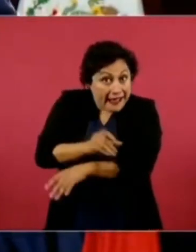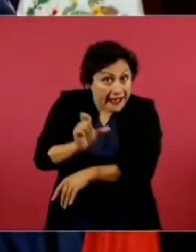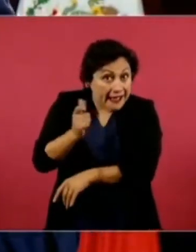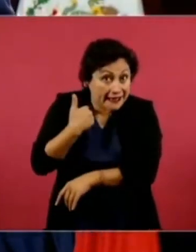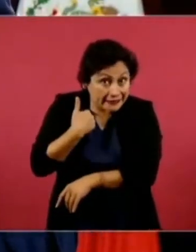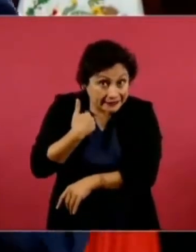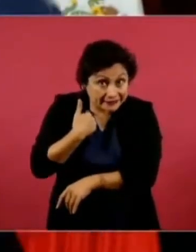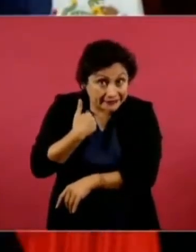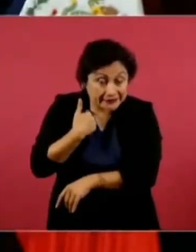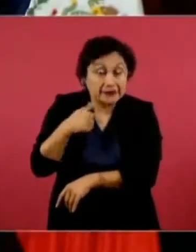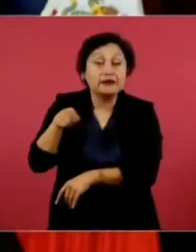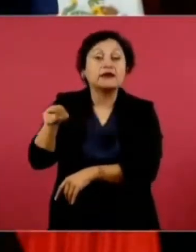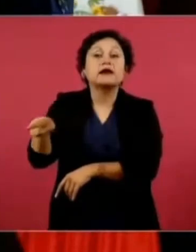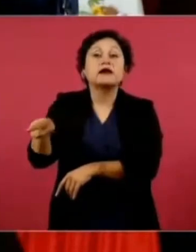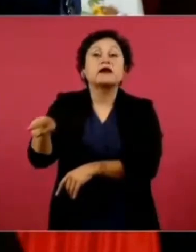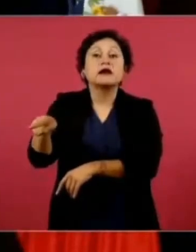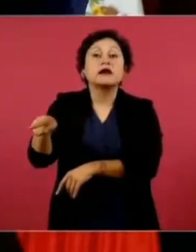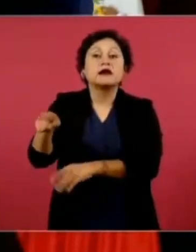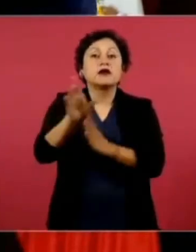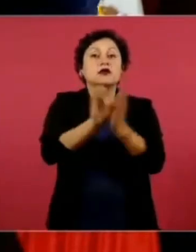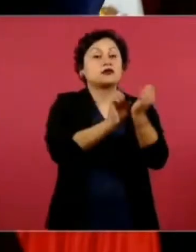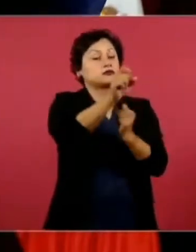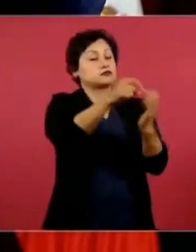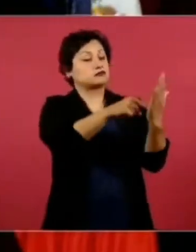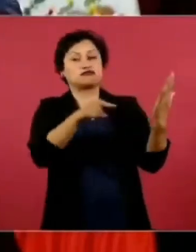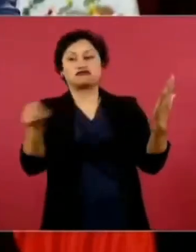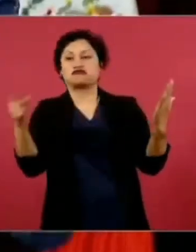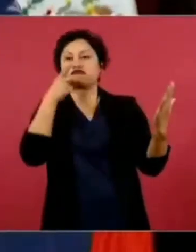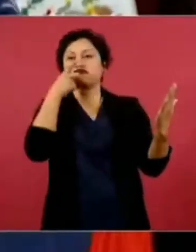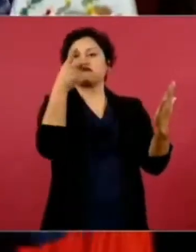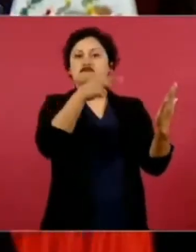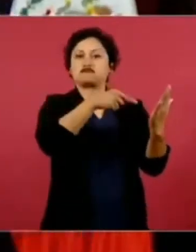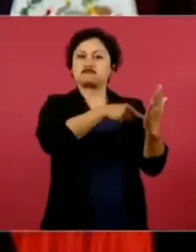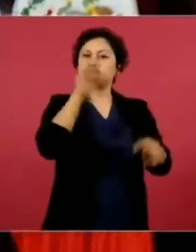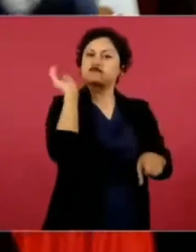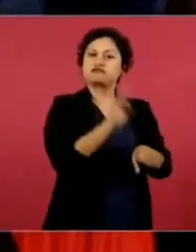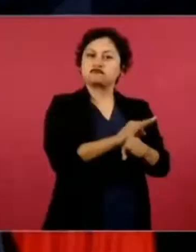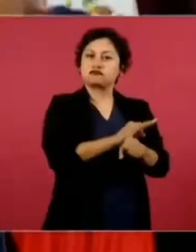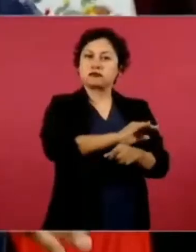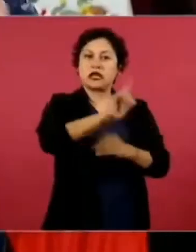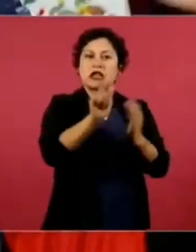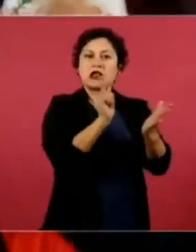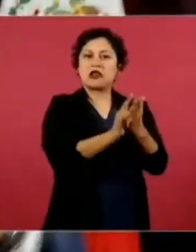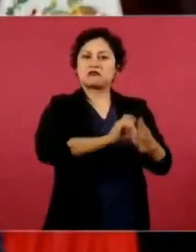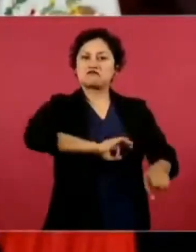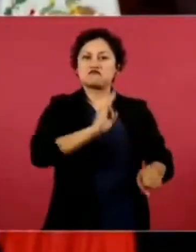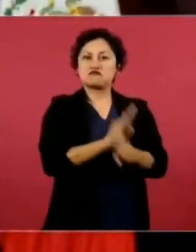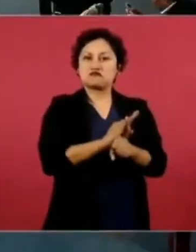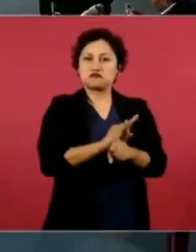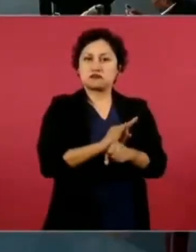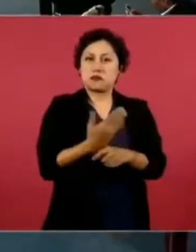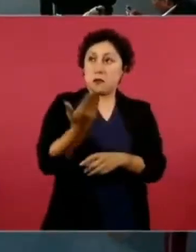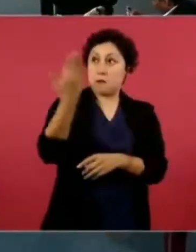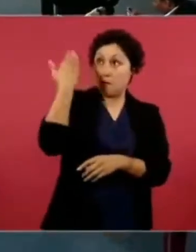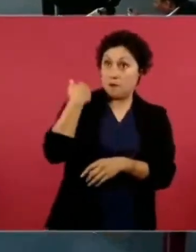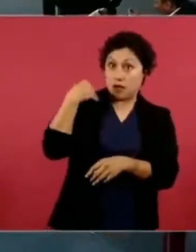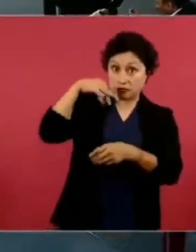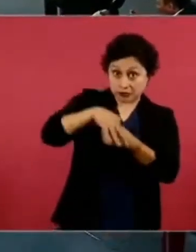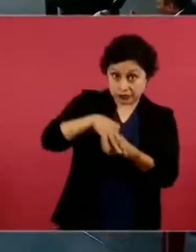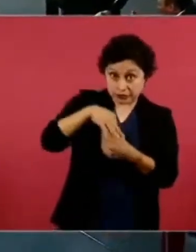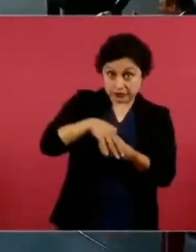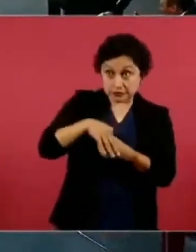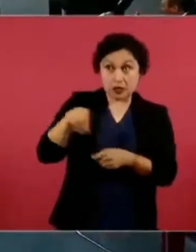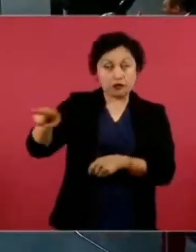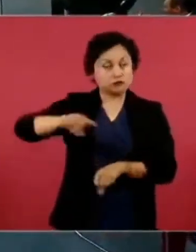lo que establece la Constitución y la ley en la elección pasada y ahora está